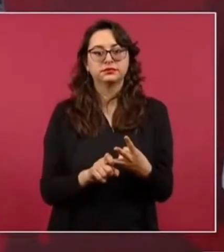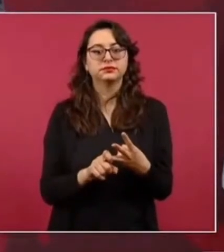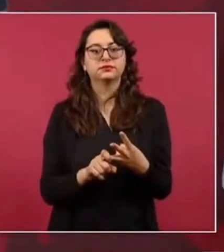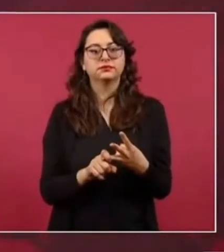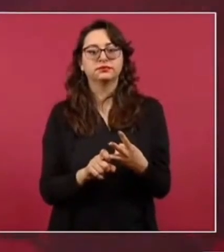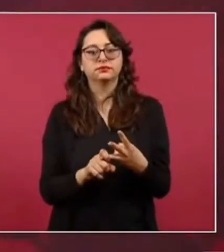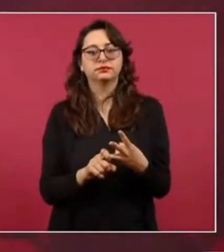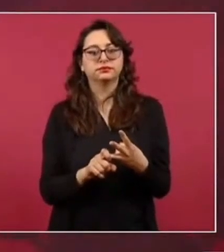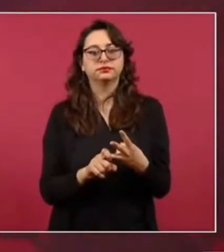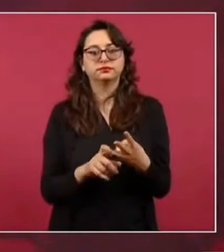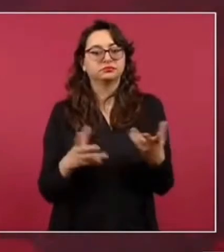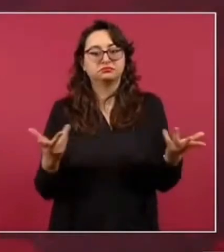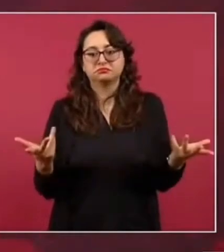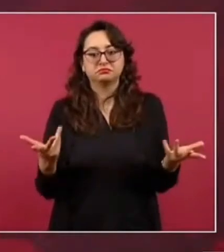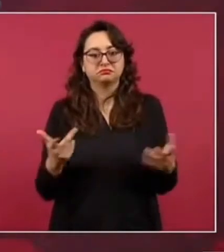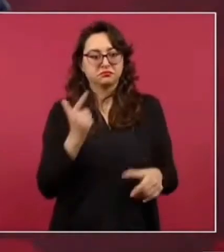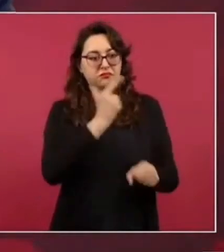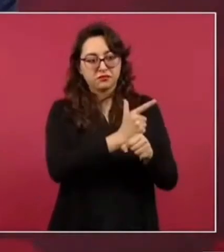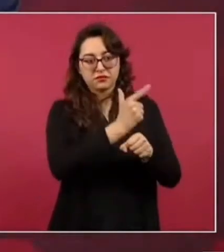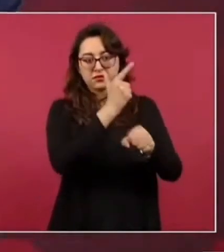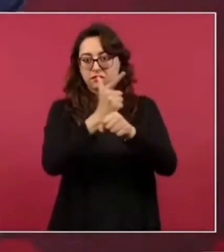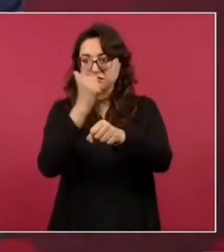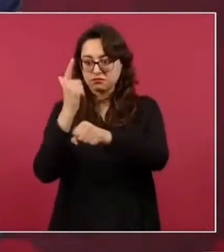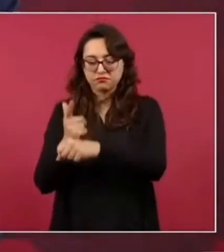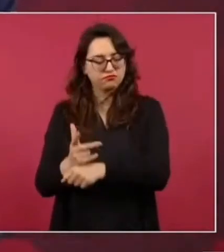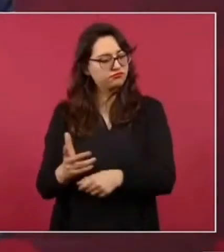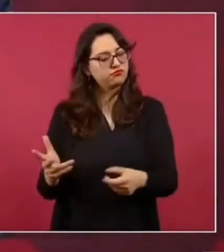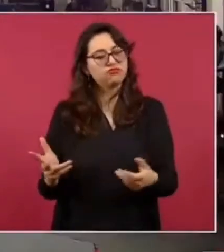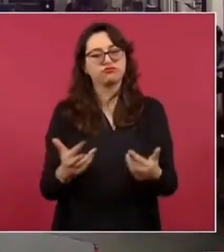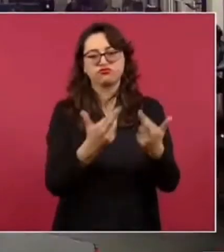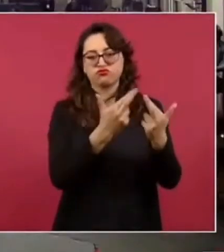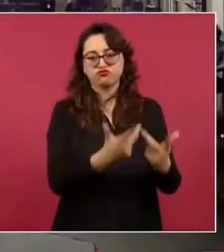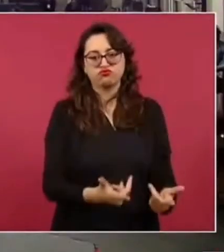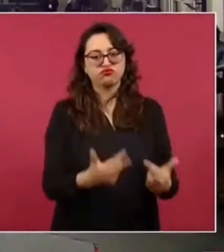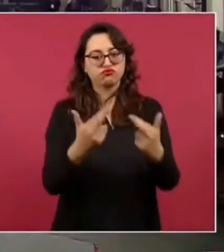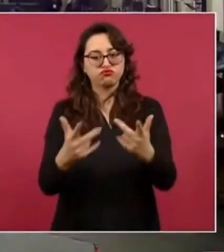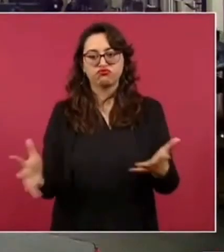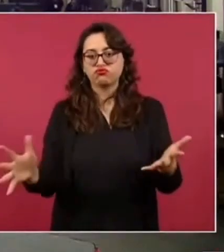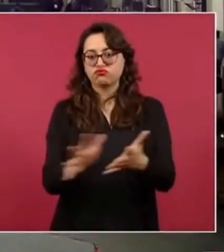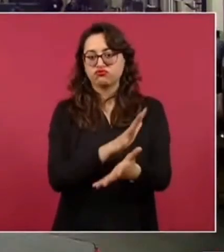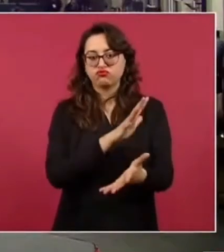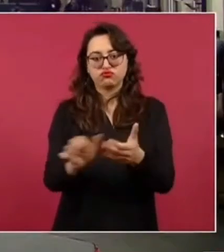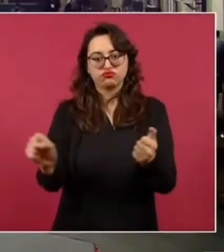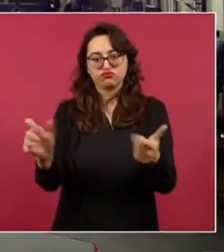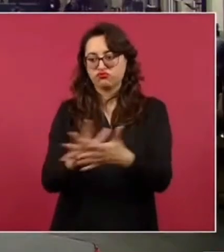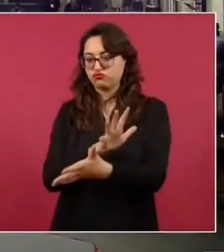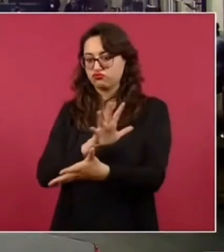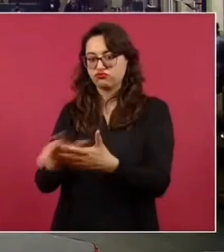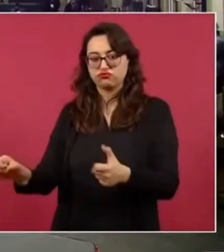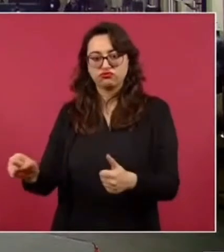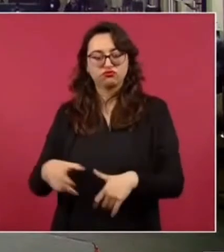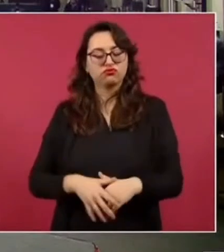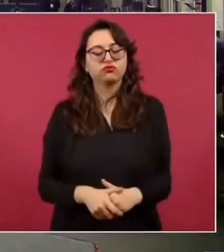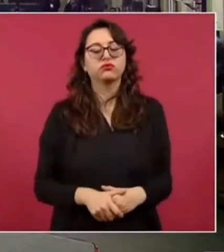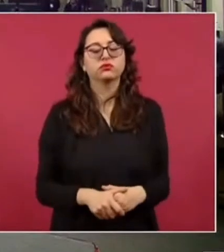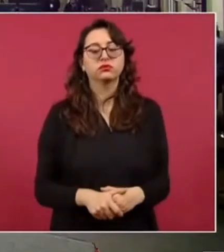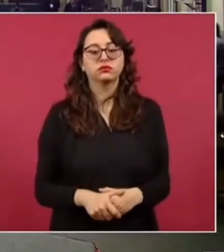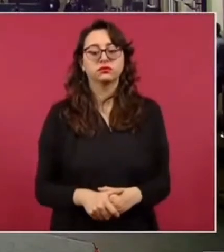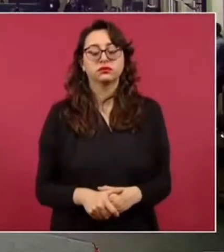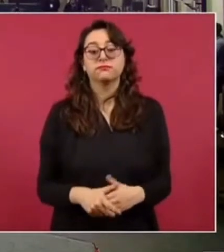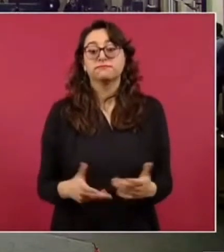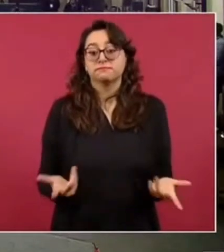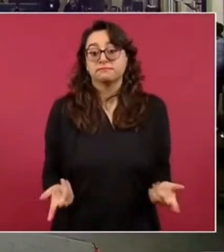en todos lados. ¿Cuántas han sido repetidas las quejas a raíz de también de este